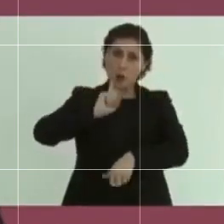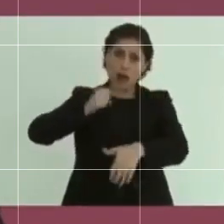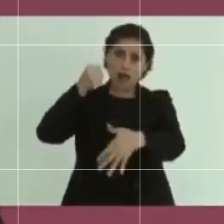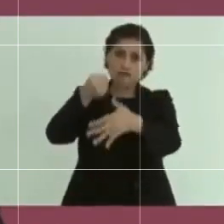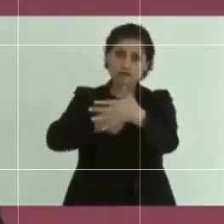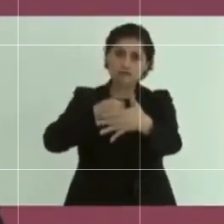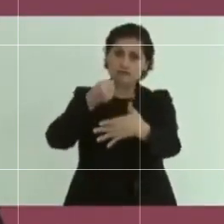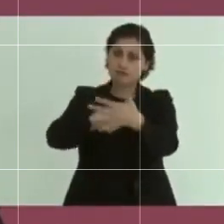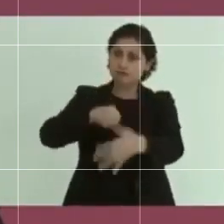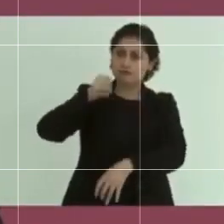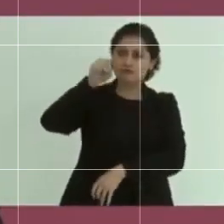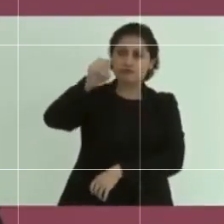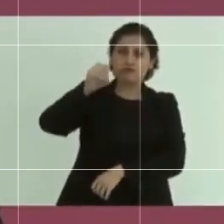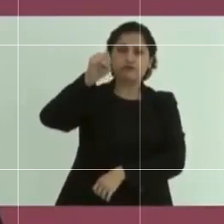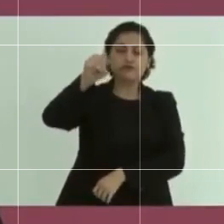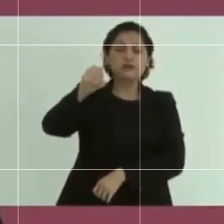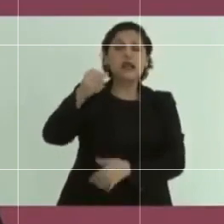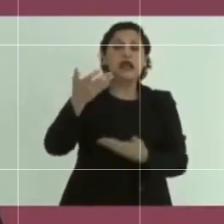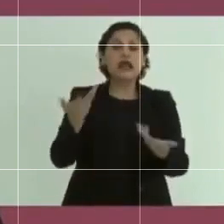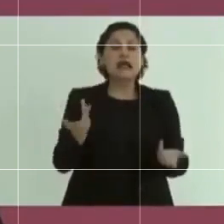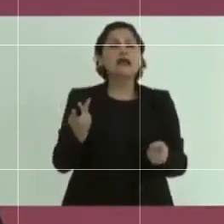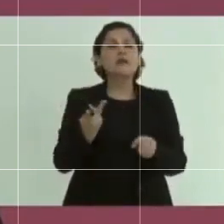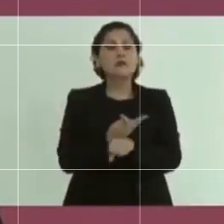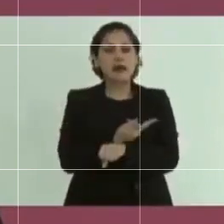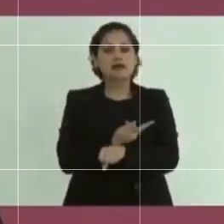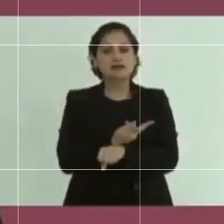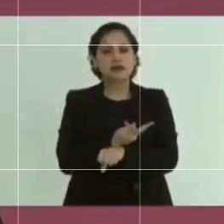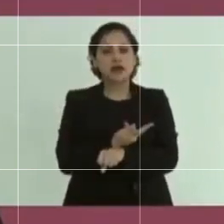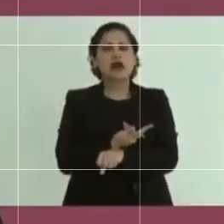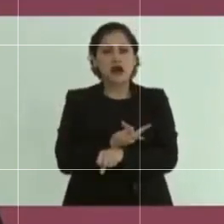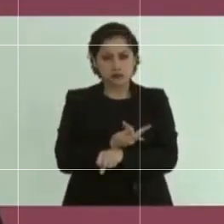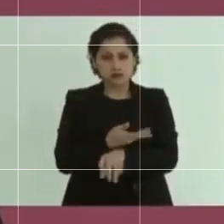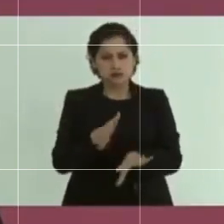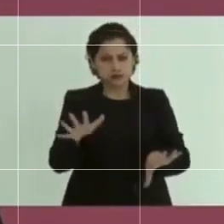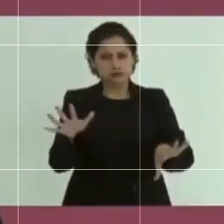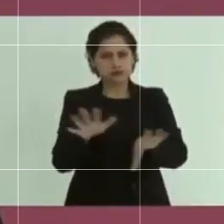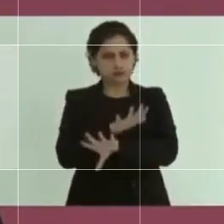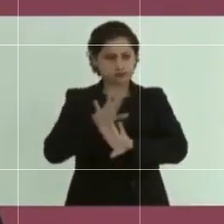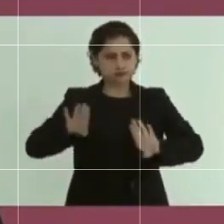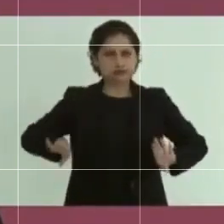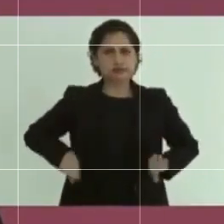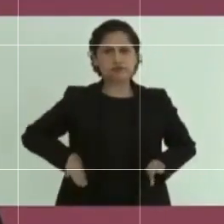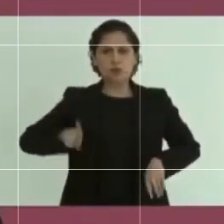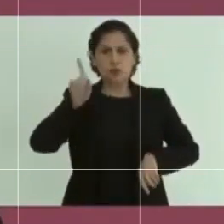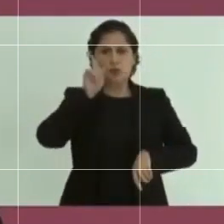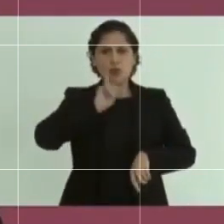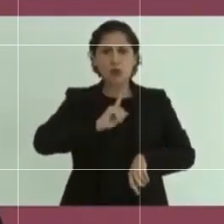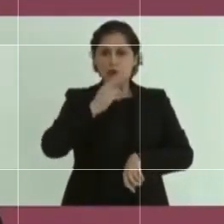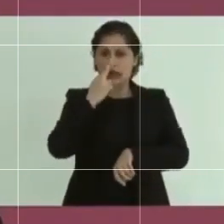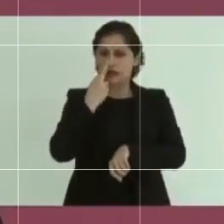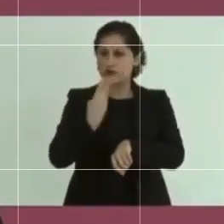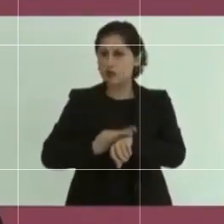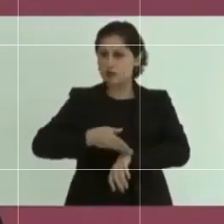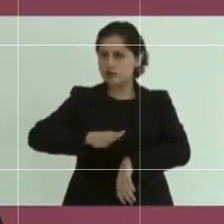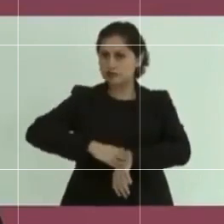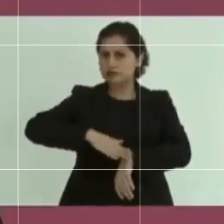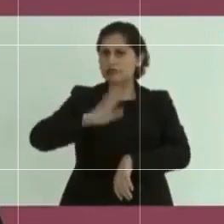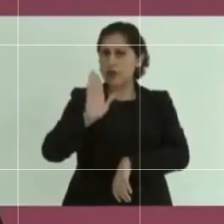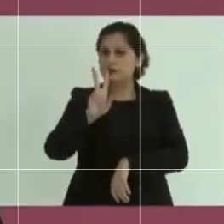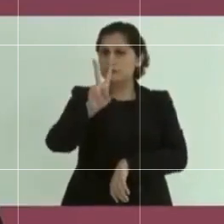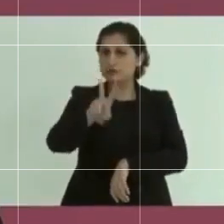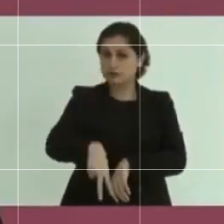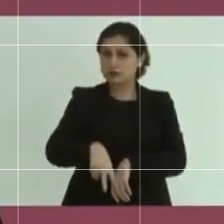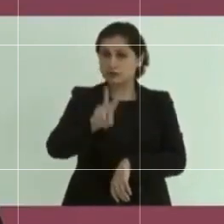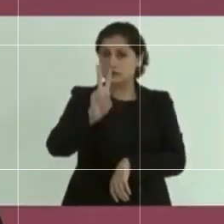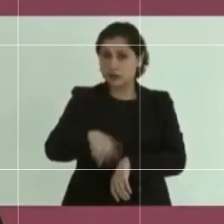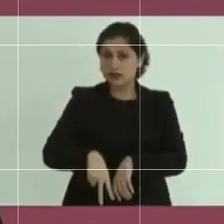es que las hijas son las que más cuidan a